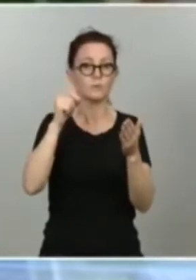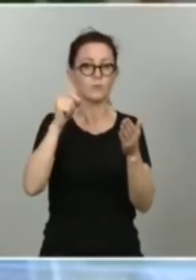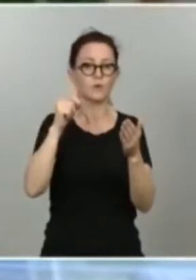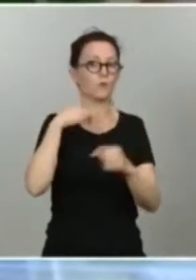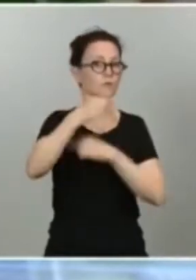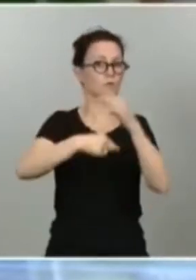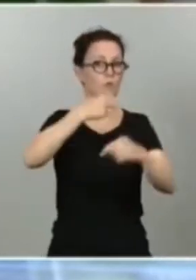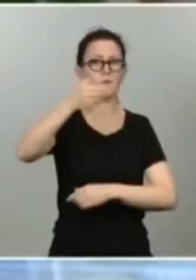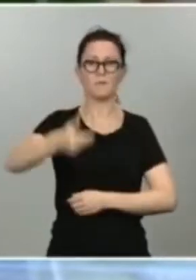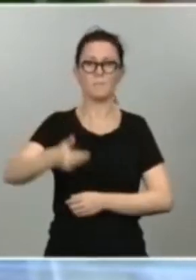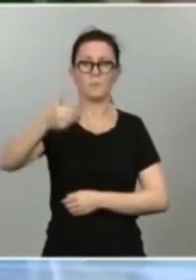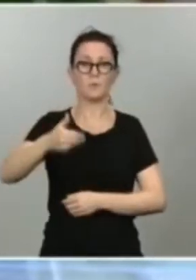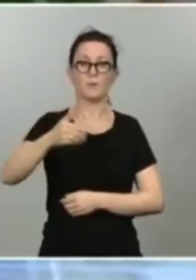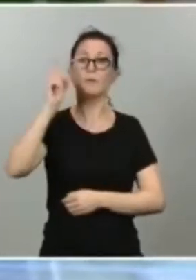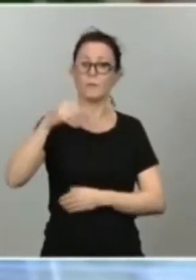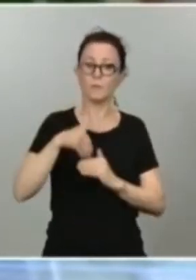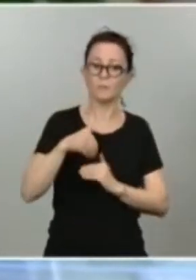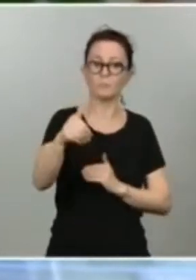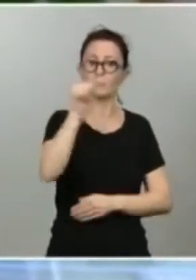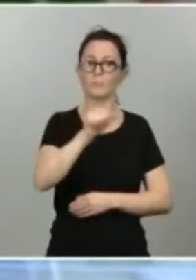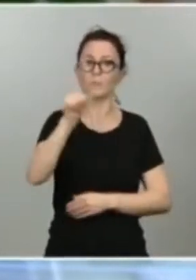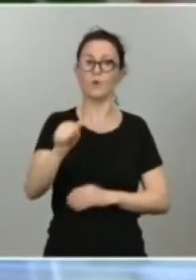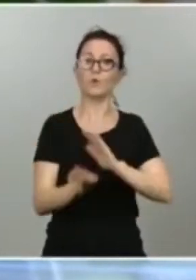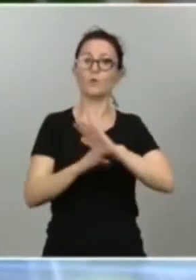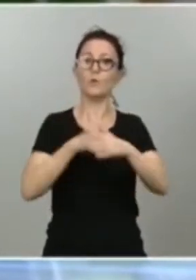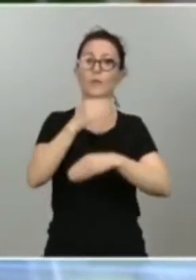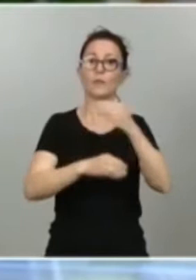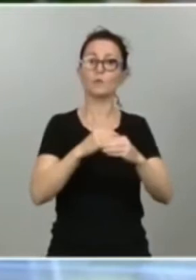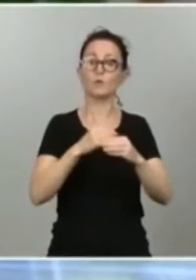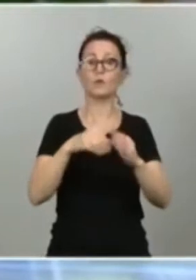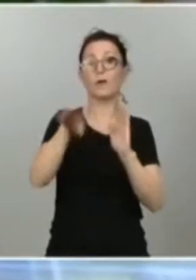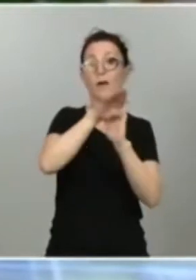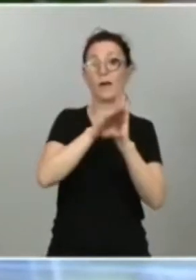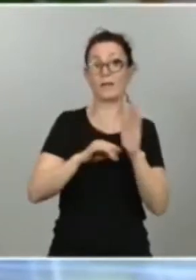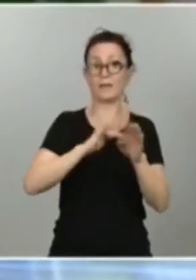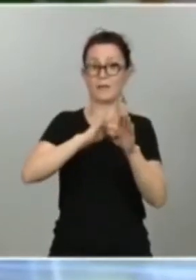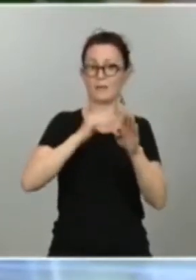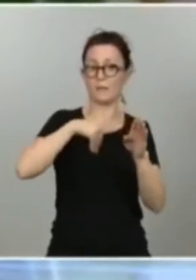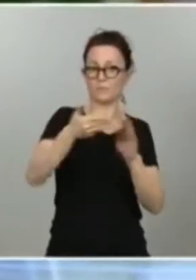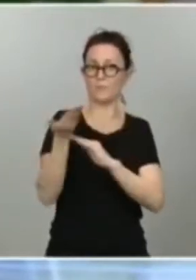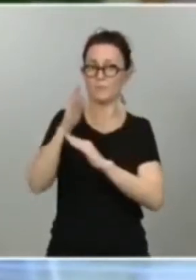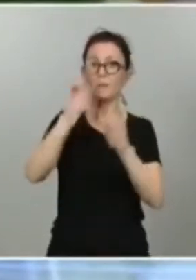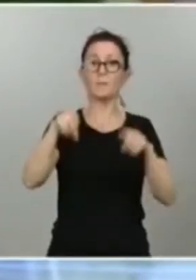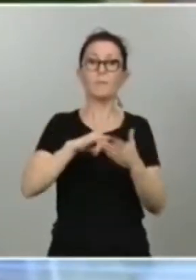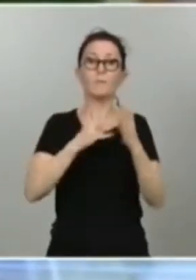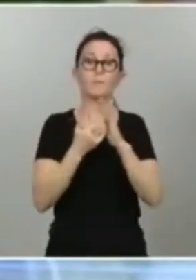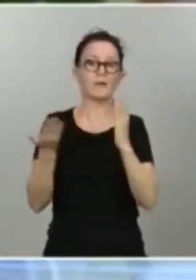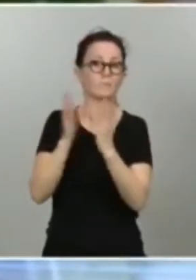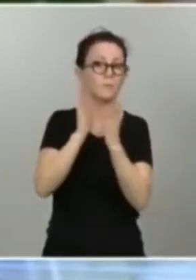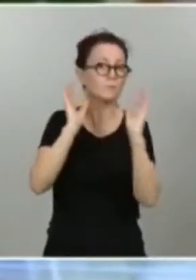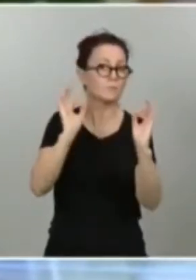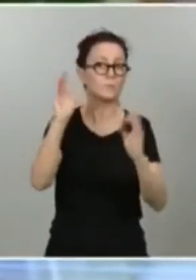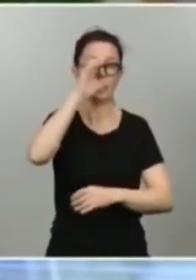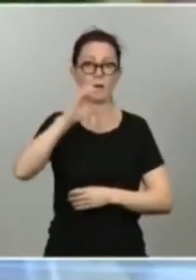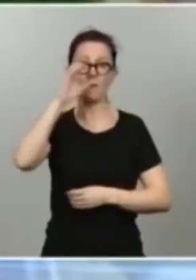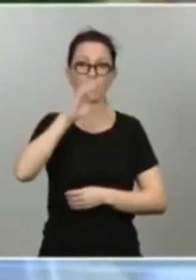seguir haciendo a lo largo de las próximas semanas con la agenda digital que próximamente presentaremos, con un plan de choque específico para la ciencia, también esta es una de las